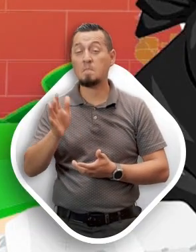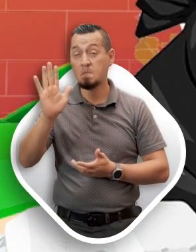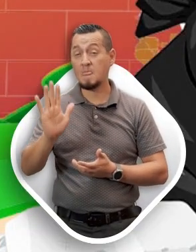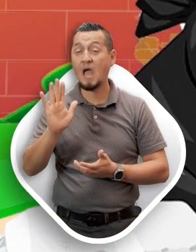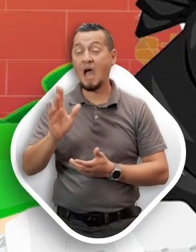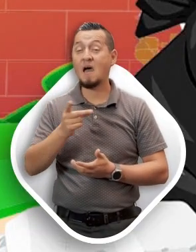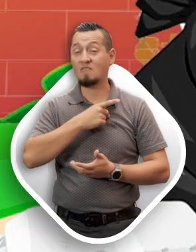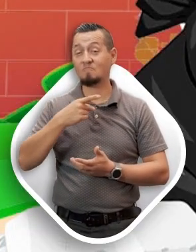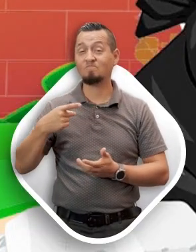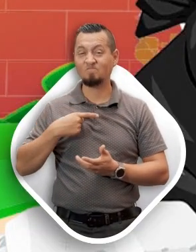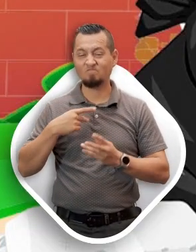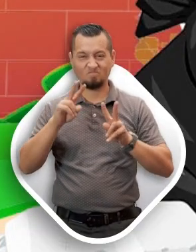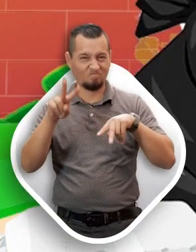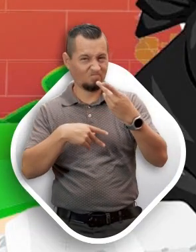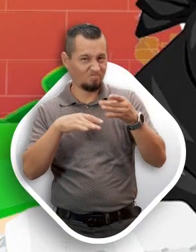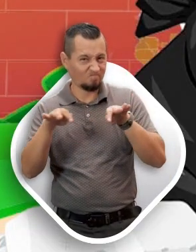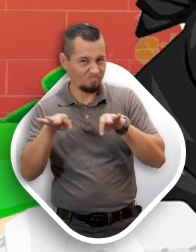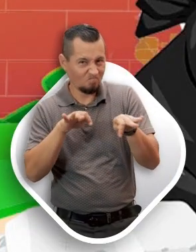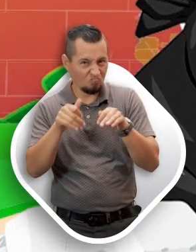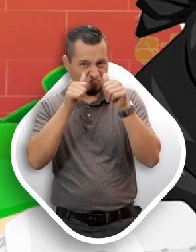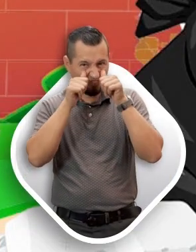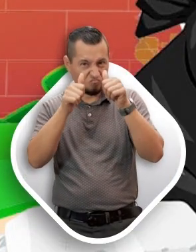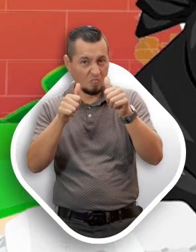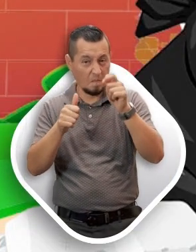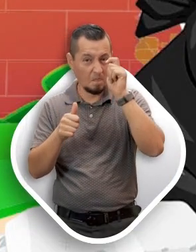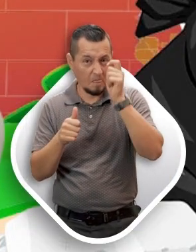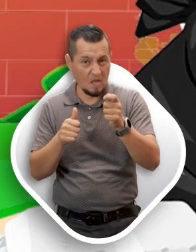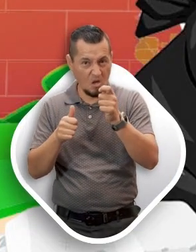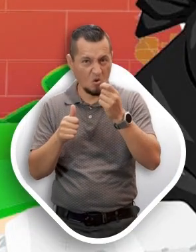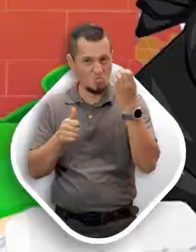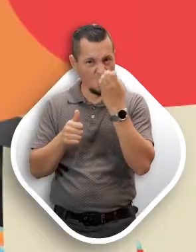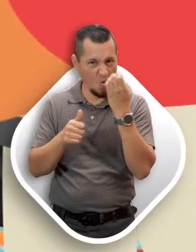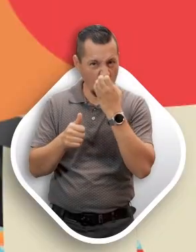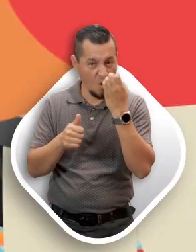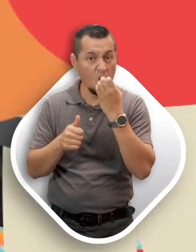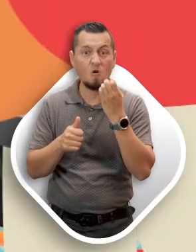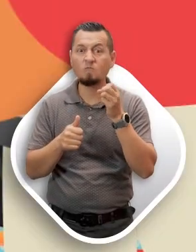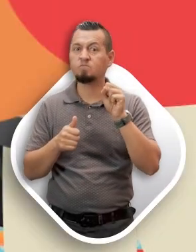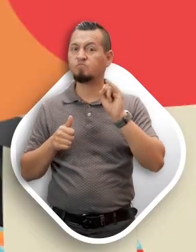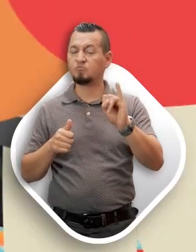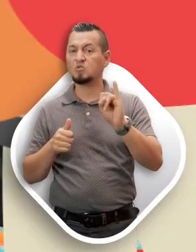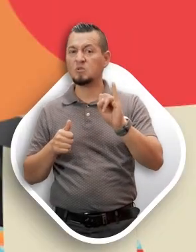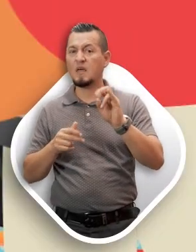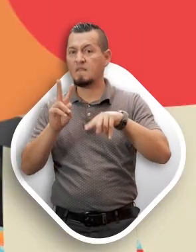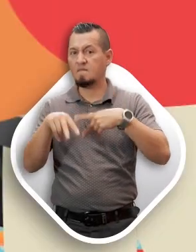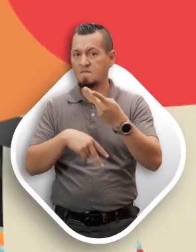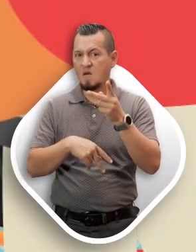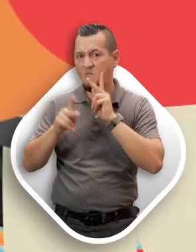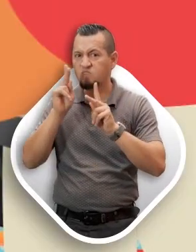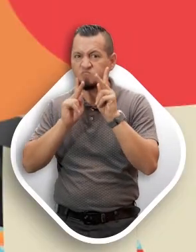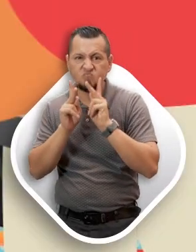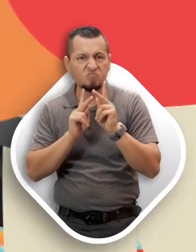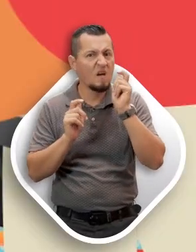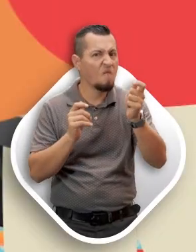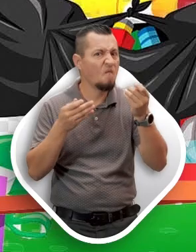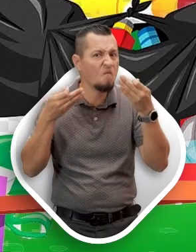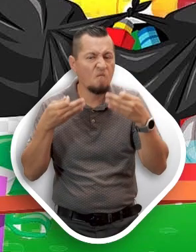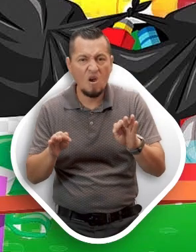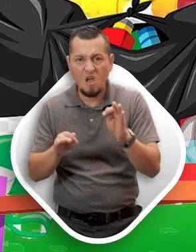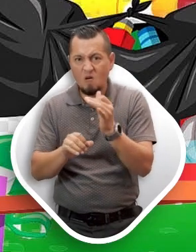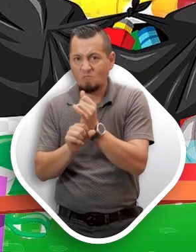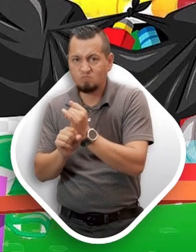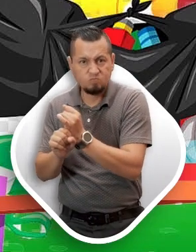parece que tenemos una misión más antes de que termine el ciclo escolar. Sí, tenemos que averiguar quién hizo esto.